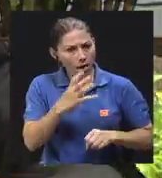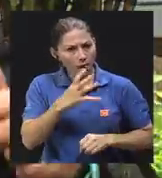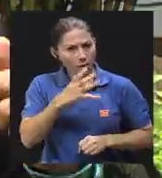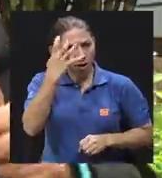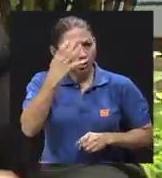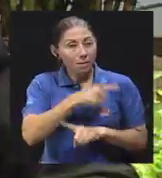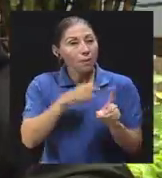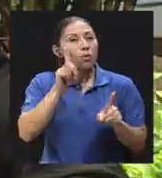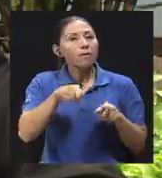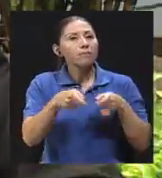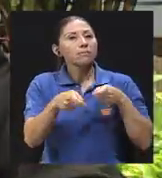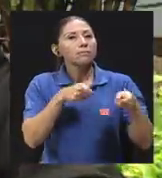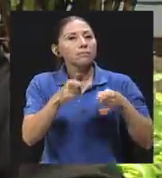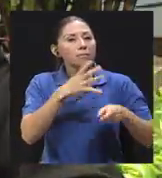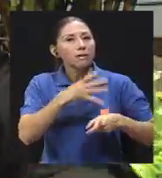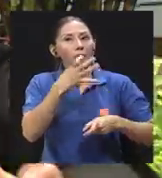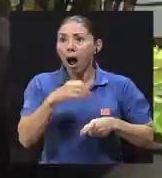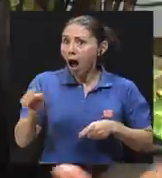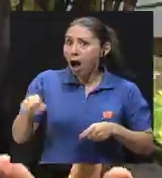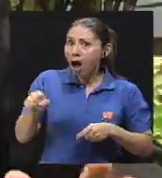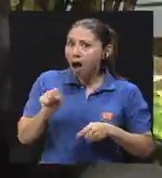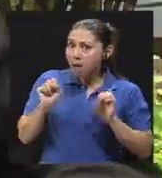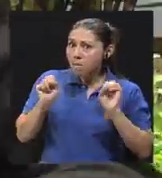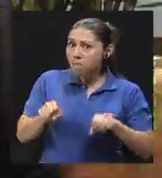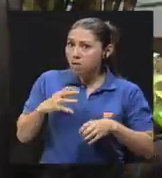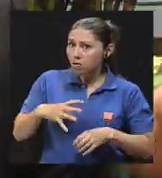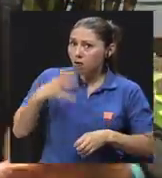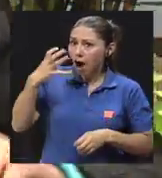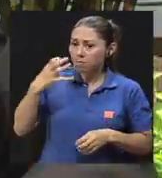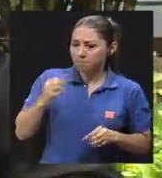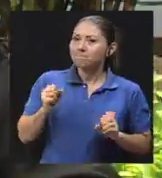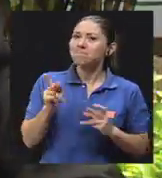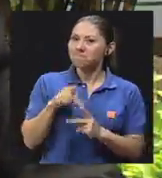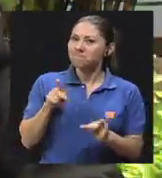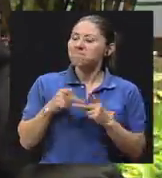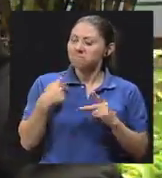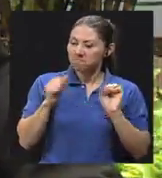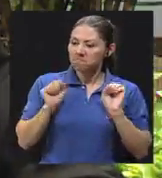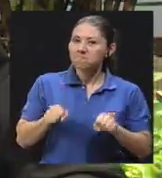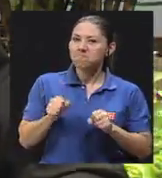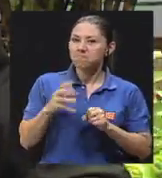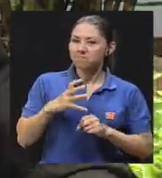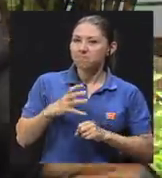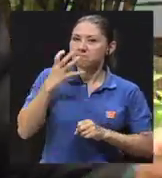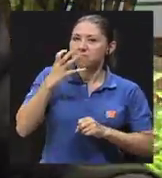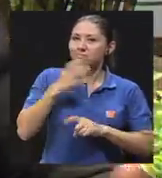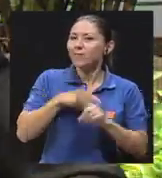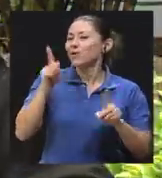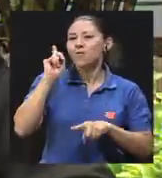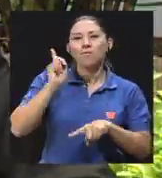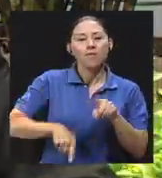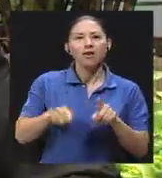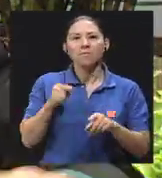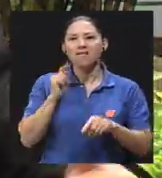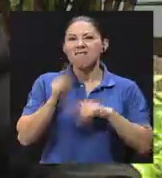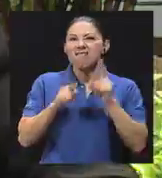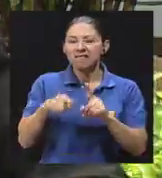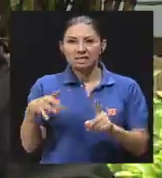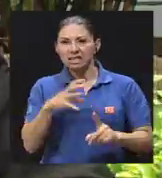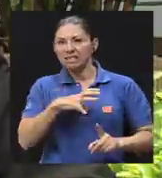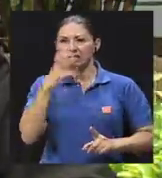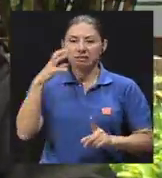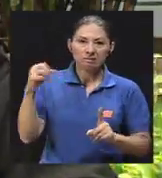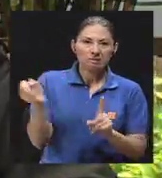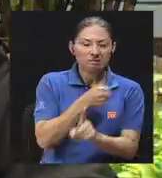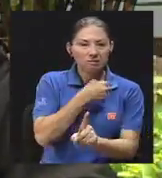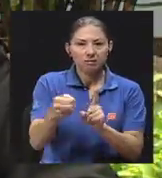pero tiene que saber manejar el enojo. Ah, ¿me puede enojar? Perfecto, voy a enojarme, ah. Ok, pero no puede caer en violencia, no puede caer